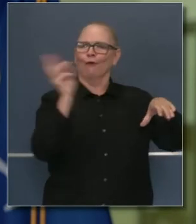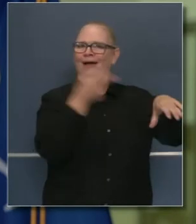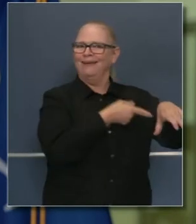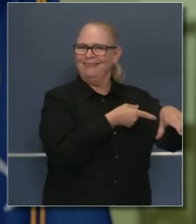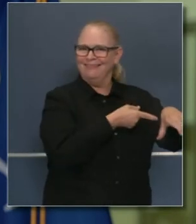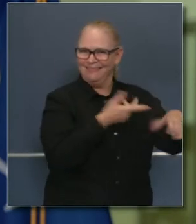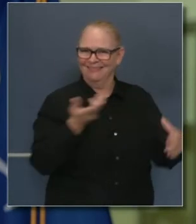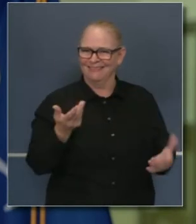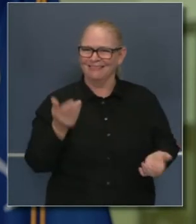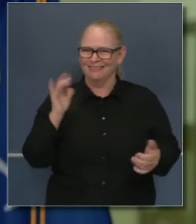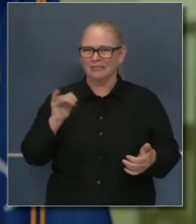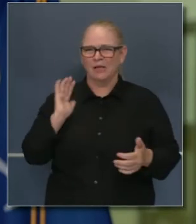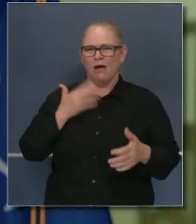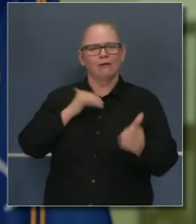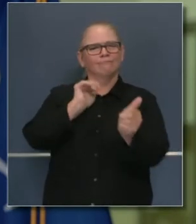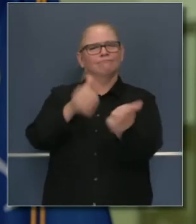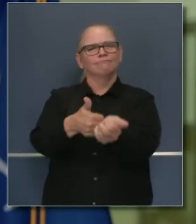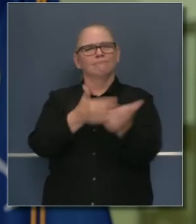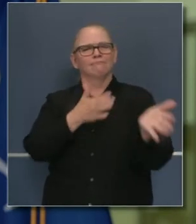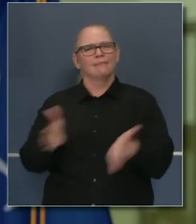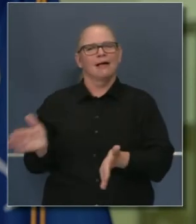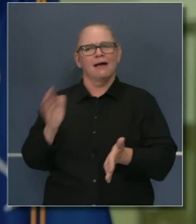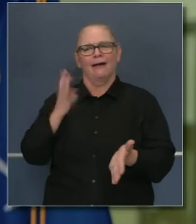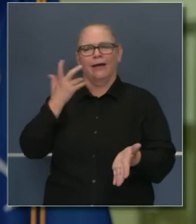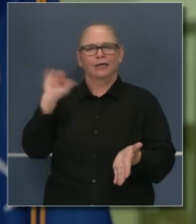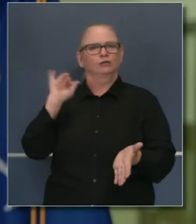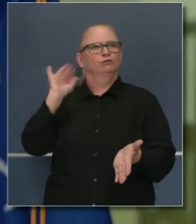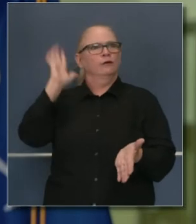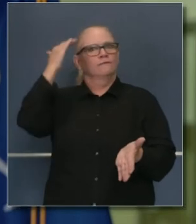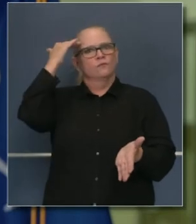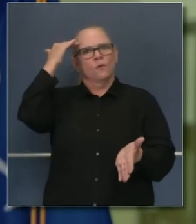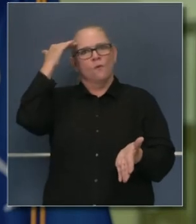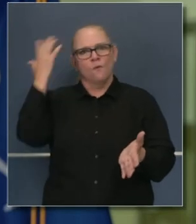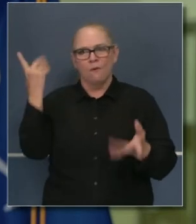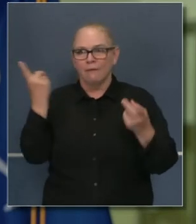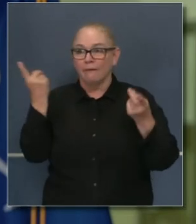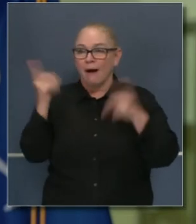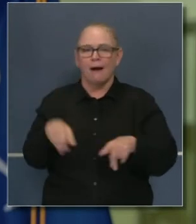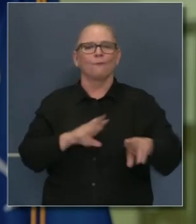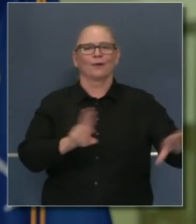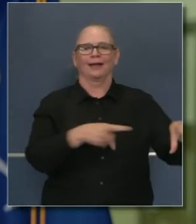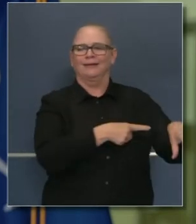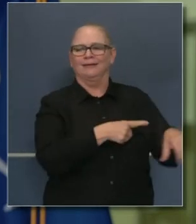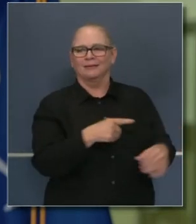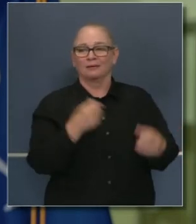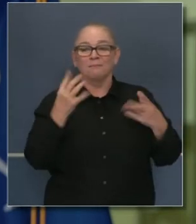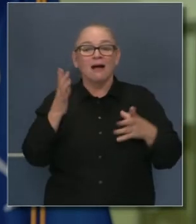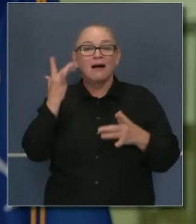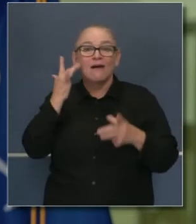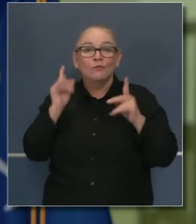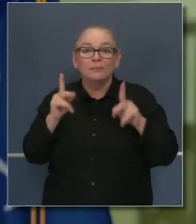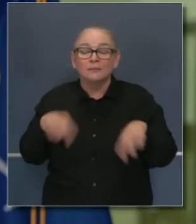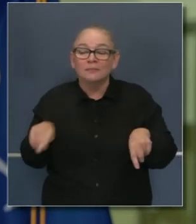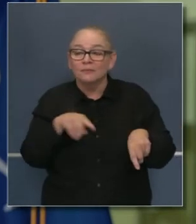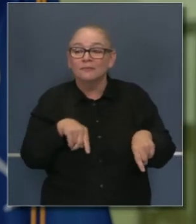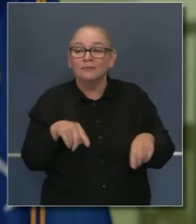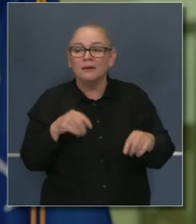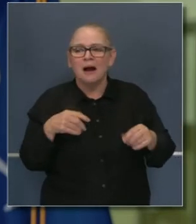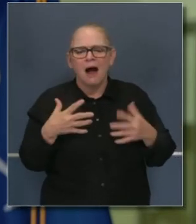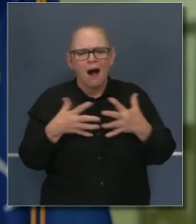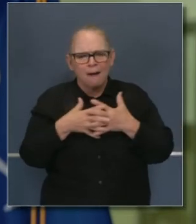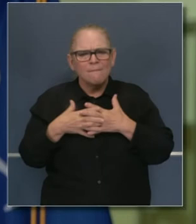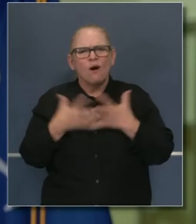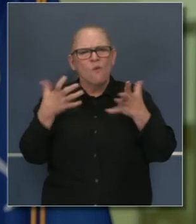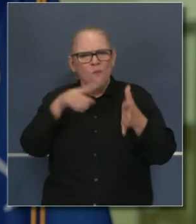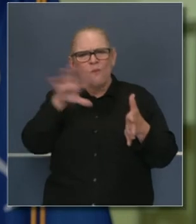para asegurarnos de que esté todo asegurado, como la mayor parte de los californianos desean, y también de los americanos. Ellos van a querer que vayamos